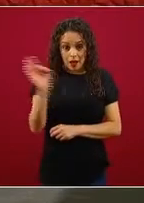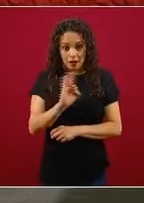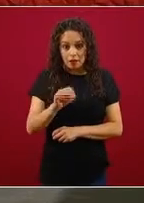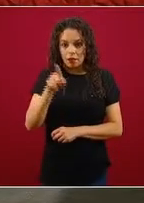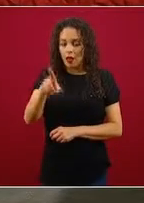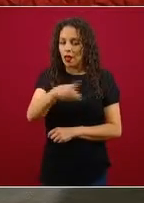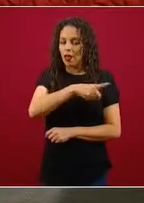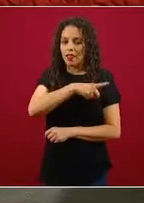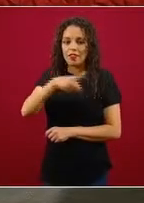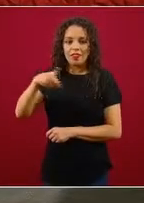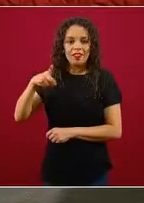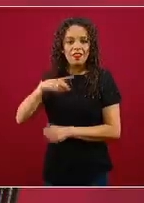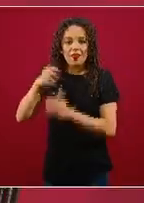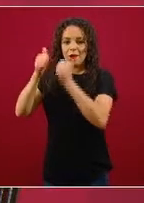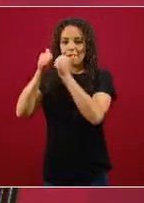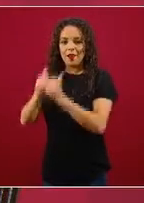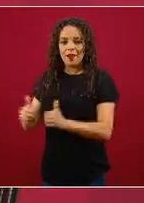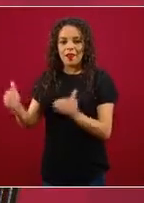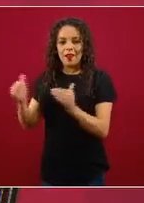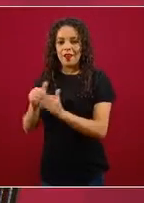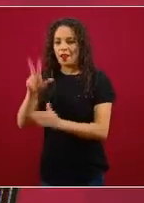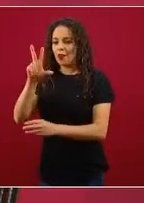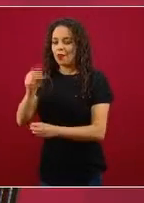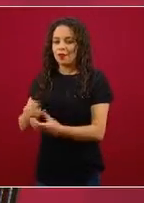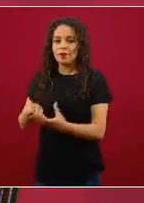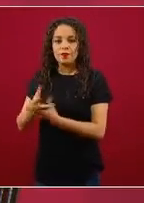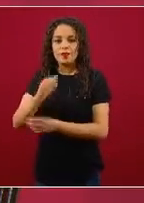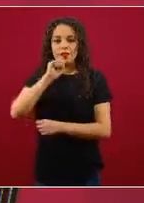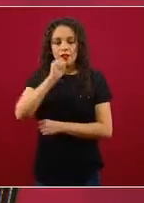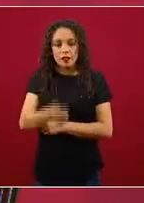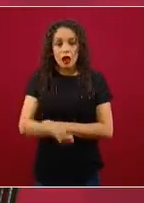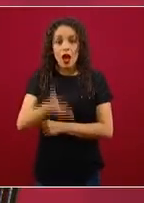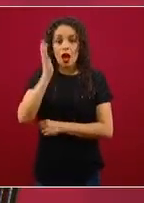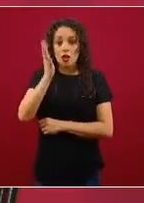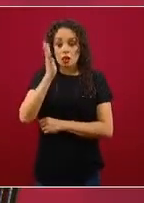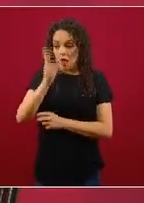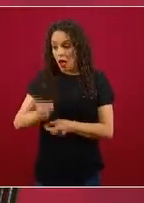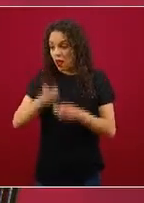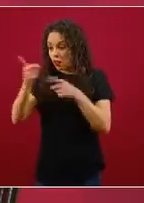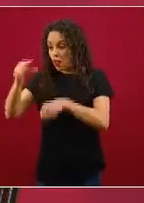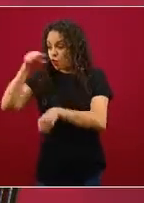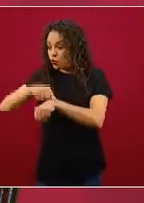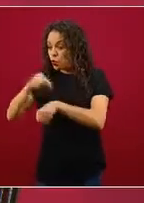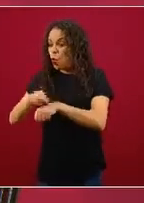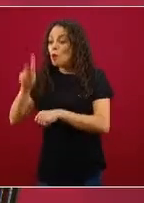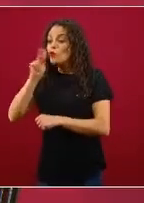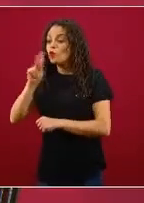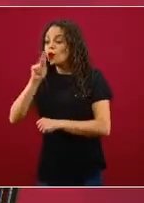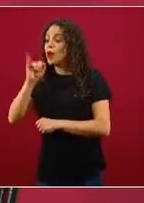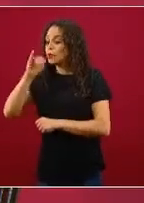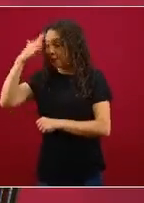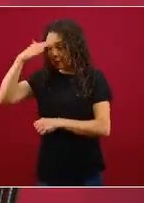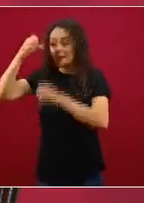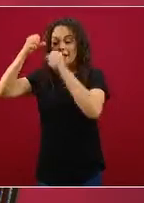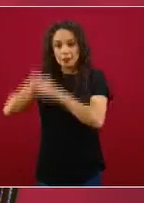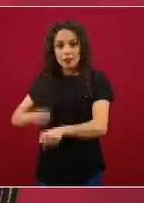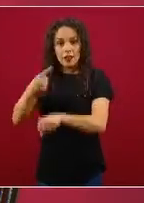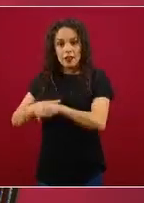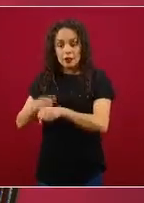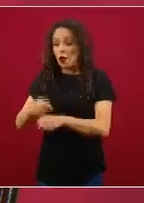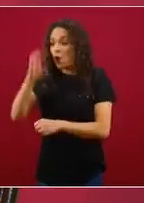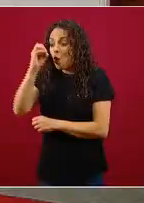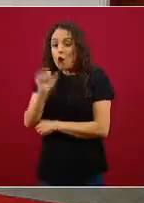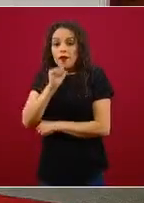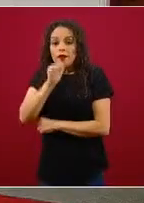sí o no, sea diagnóstico clínico, diagnóstico comprobado, comprueba, debemos resguardarnos y avisar a nuestros contactos. Nuestros